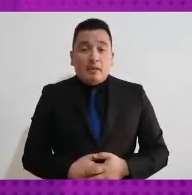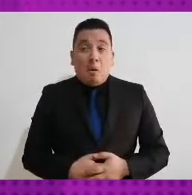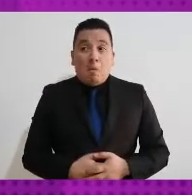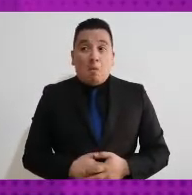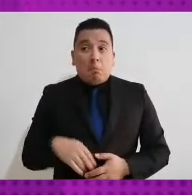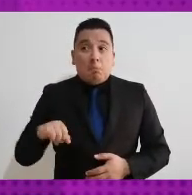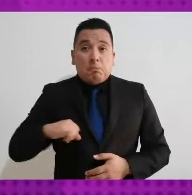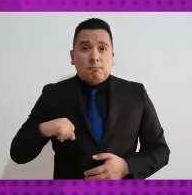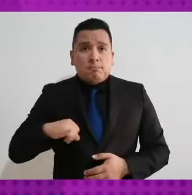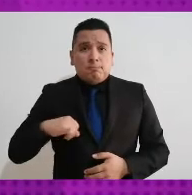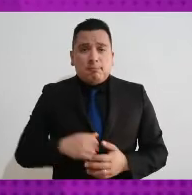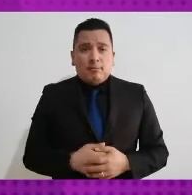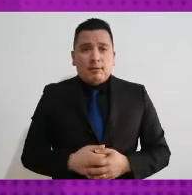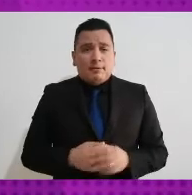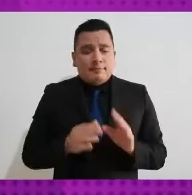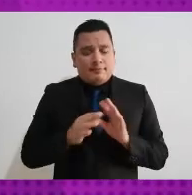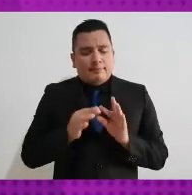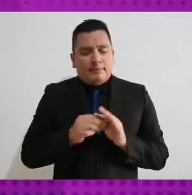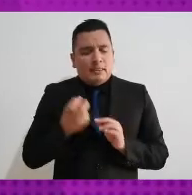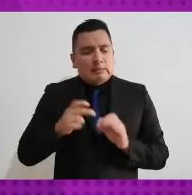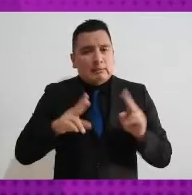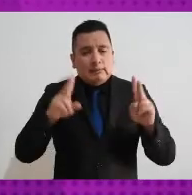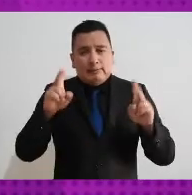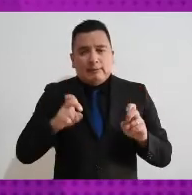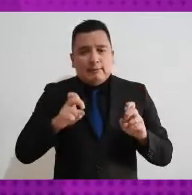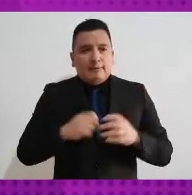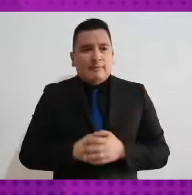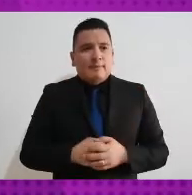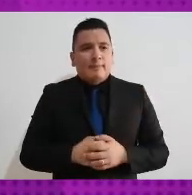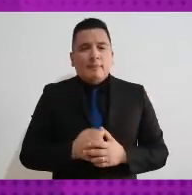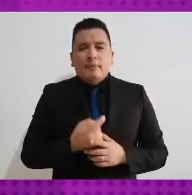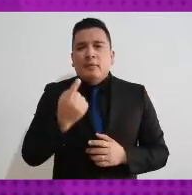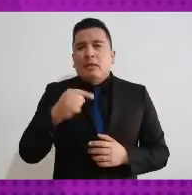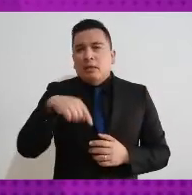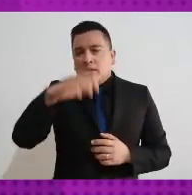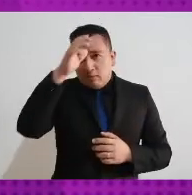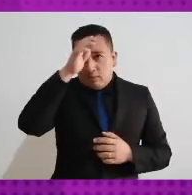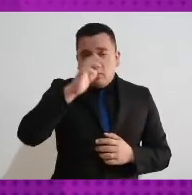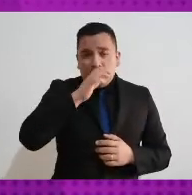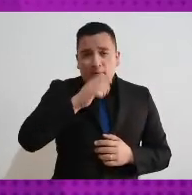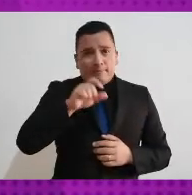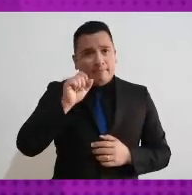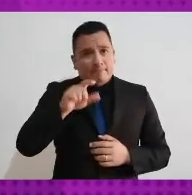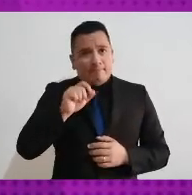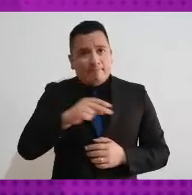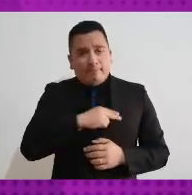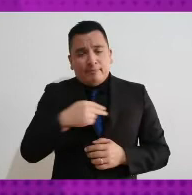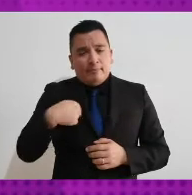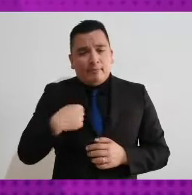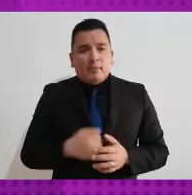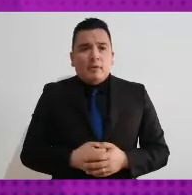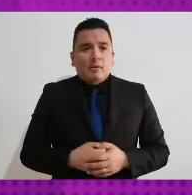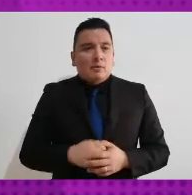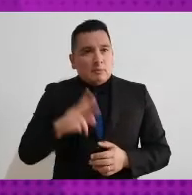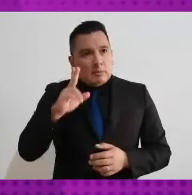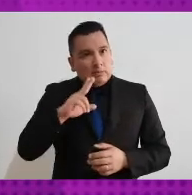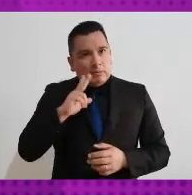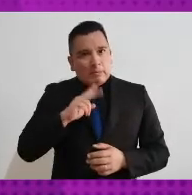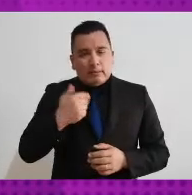Muy interesante es precisamente un tema que para el caso del Estado de Coahuila también estaremos